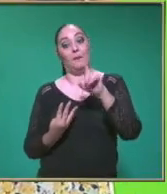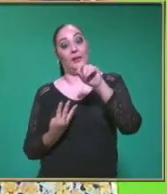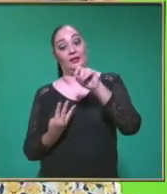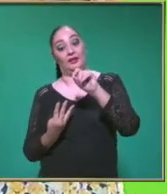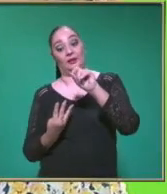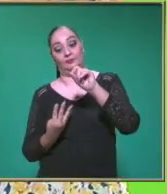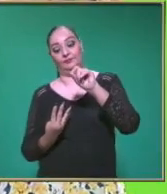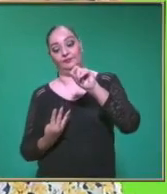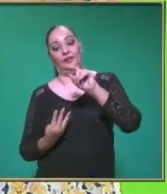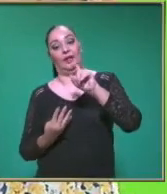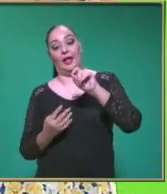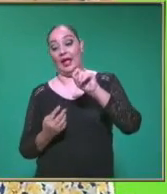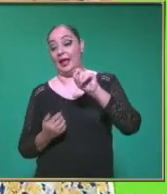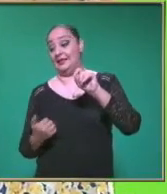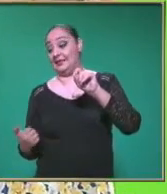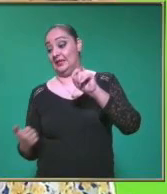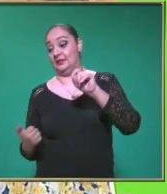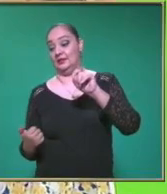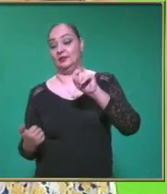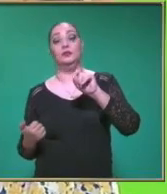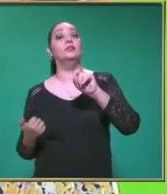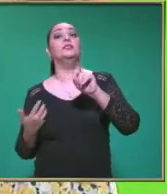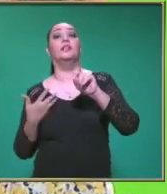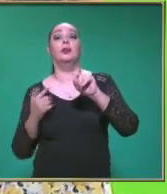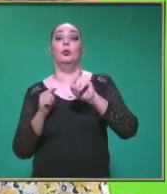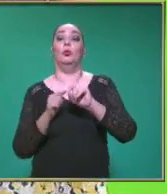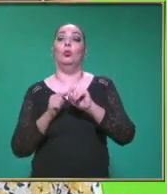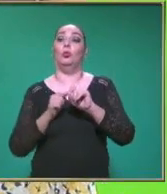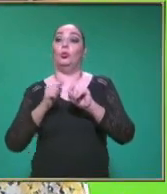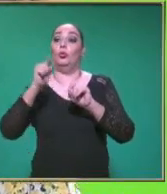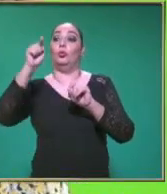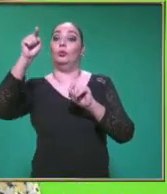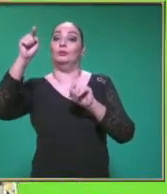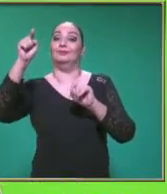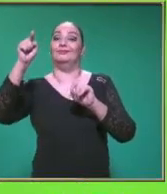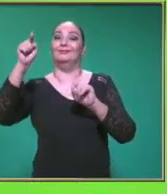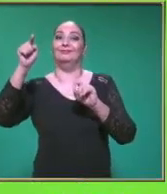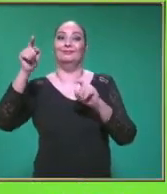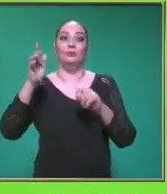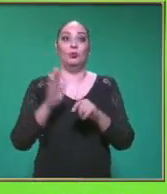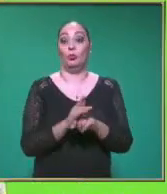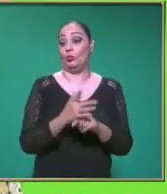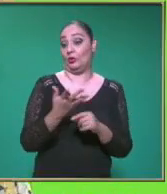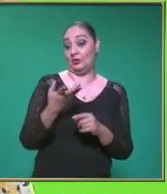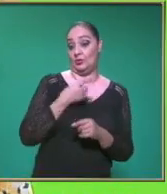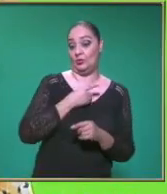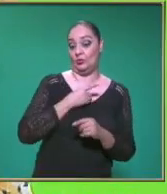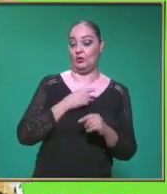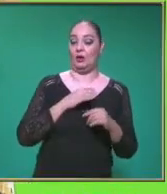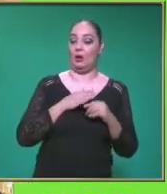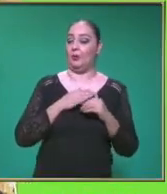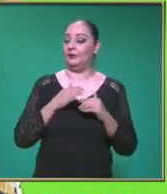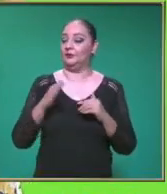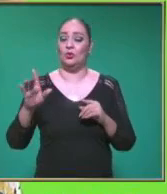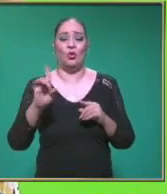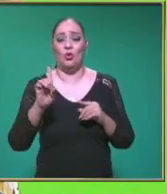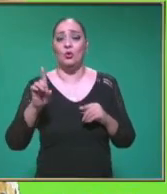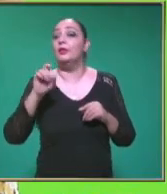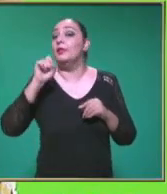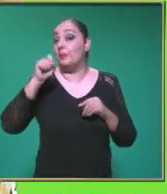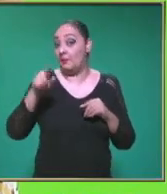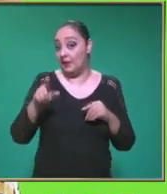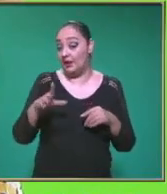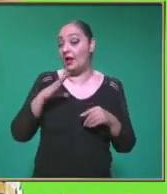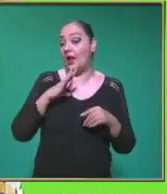Ahí ya incrementó Incluso la velocidad Porque ya no solamente Recorrió Una distancia Sino que